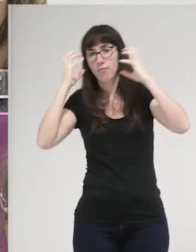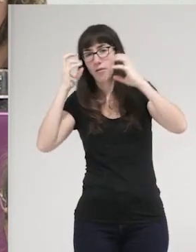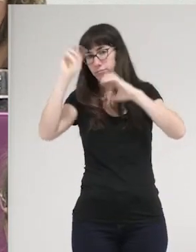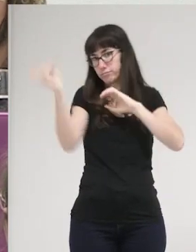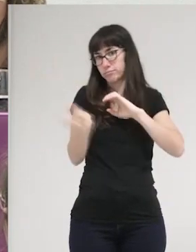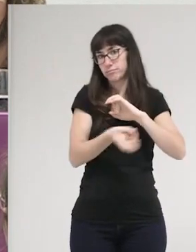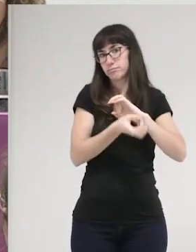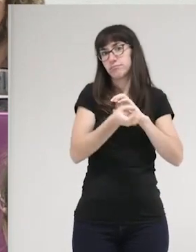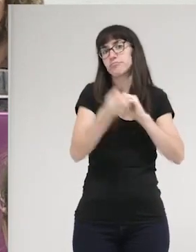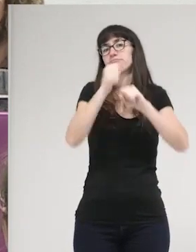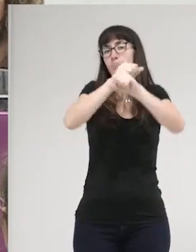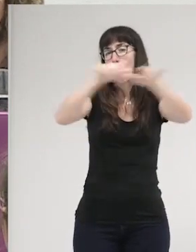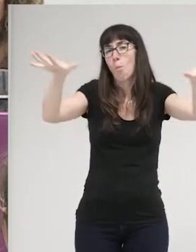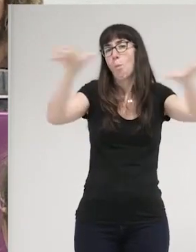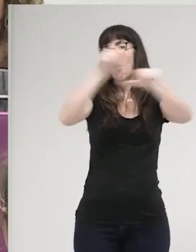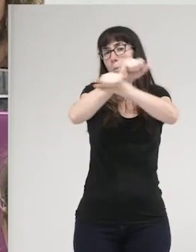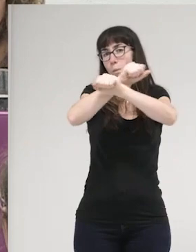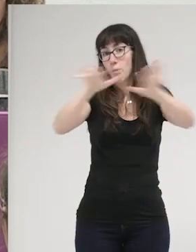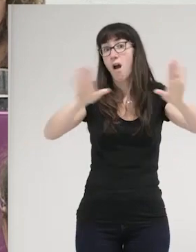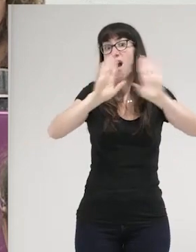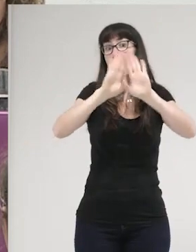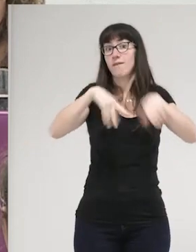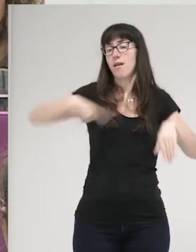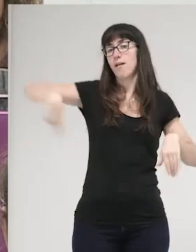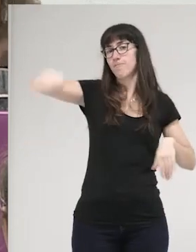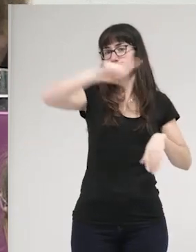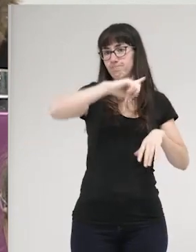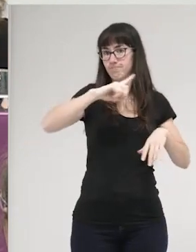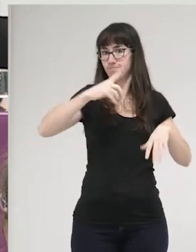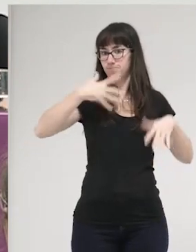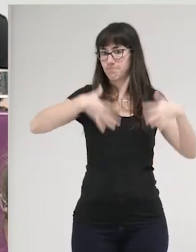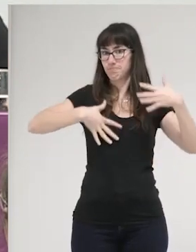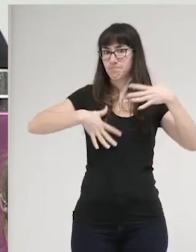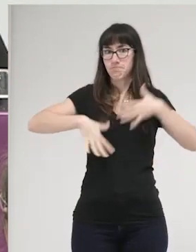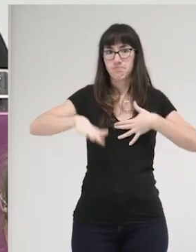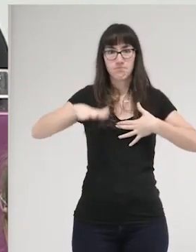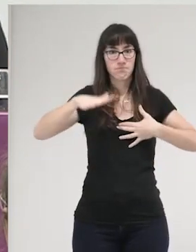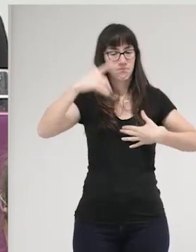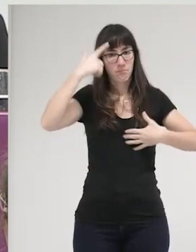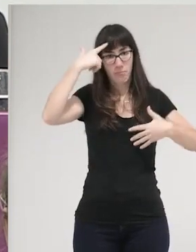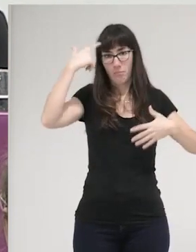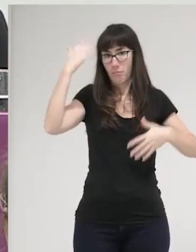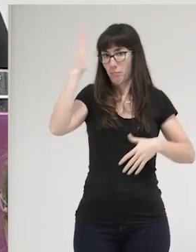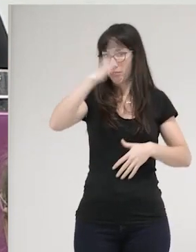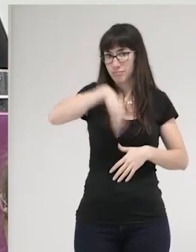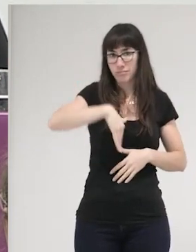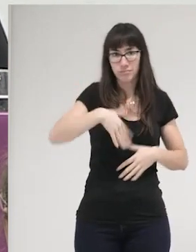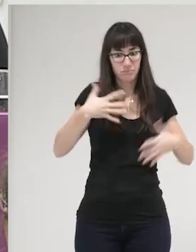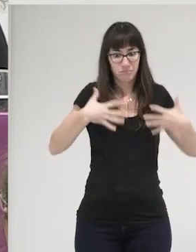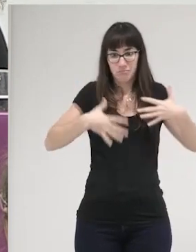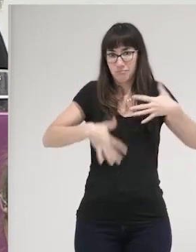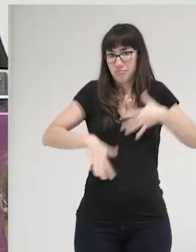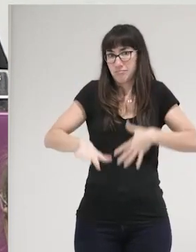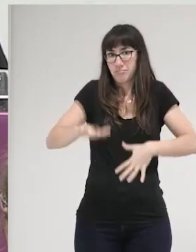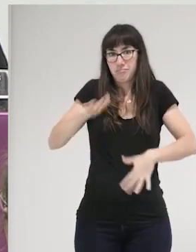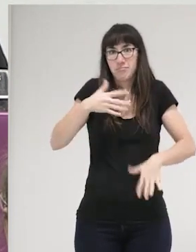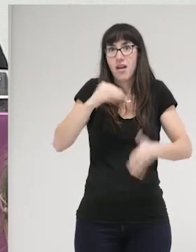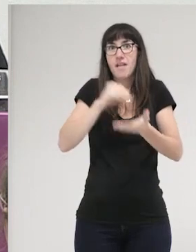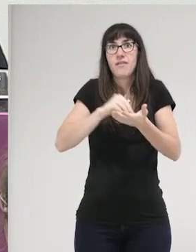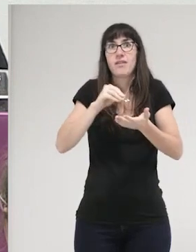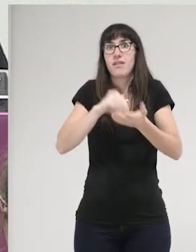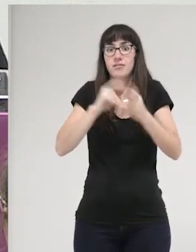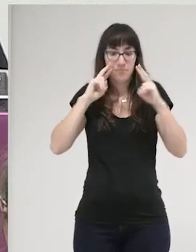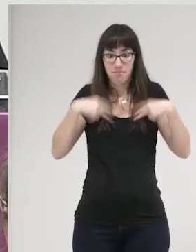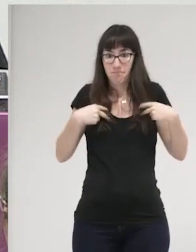insisto, la estamos de alguna forma asumiendo de forma bastante, pues a veces,